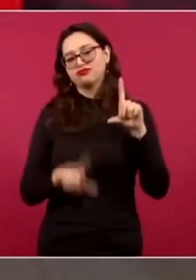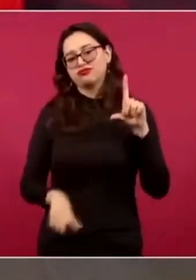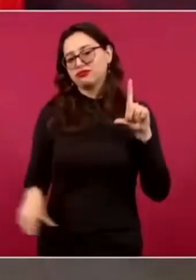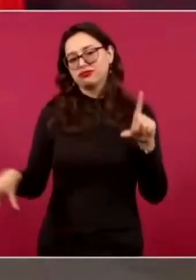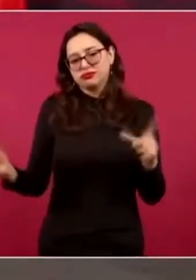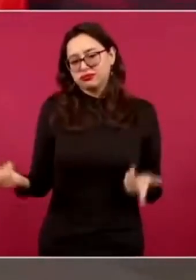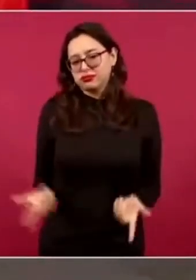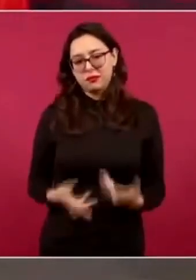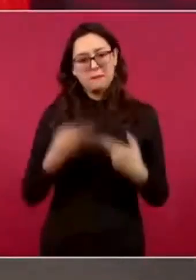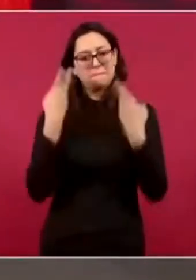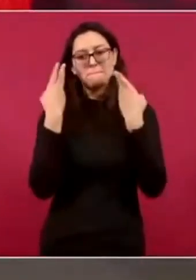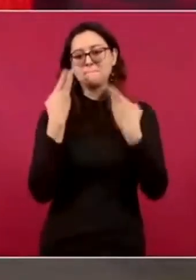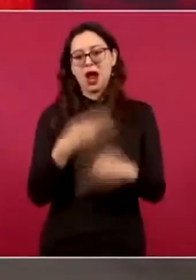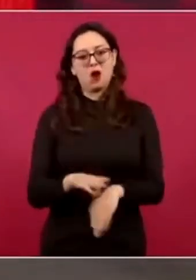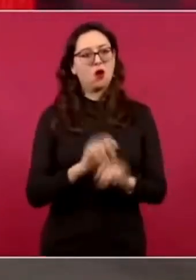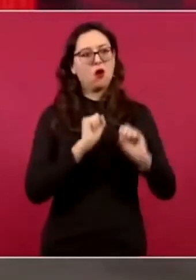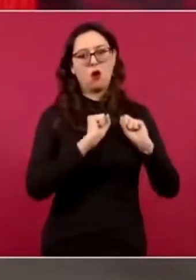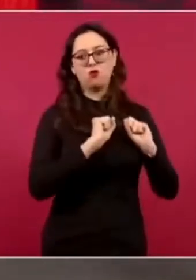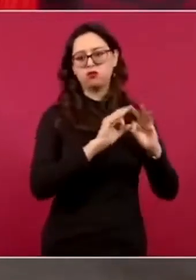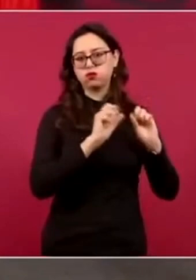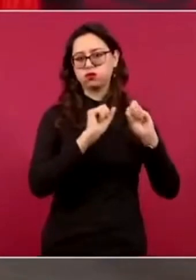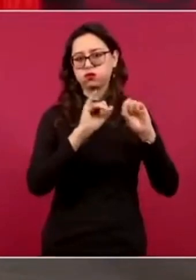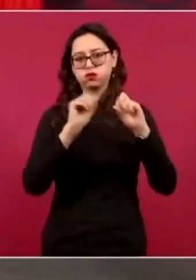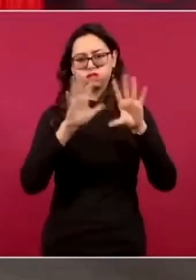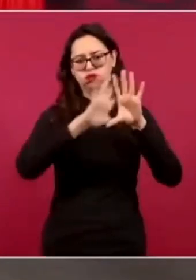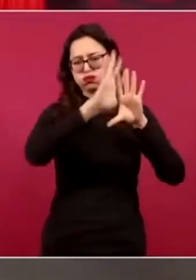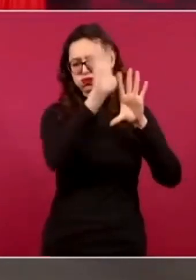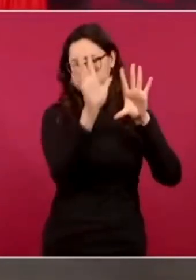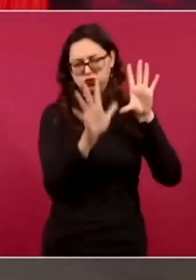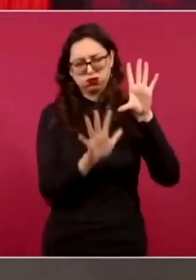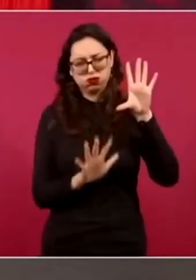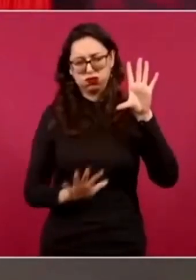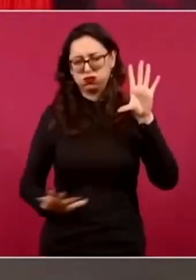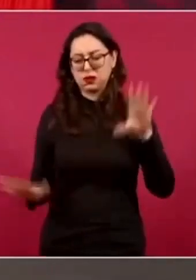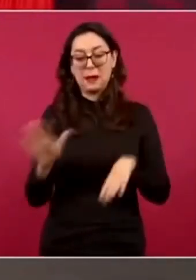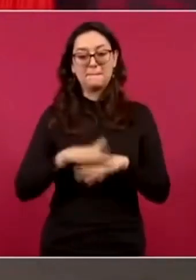más grande con más sucursales